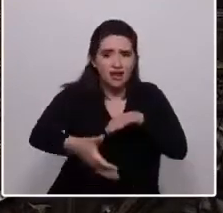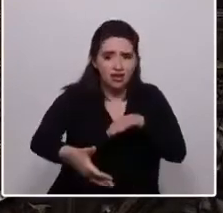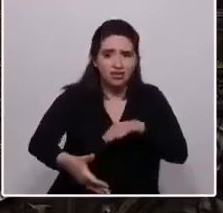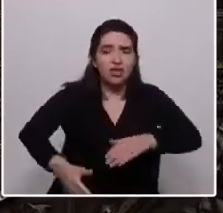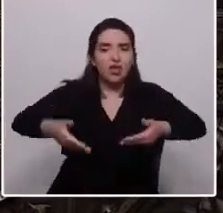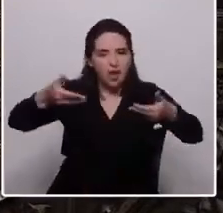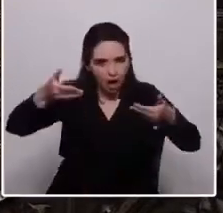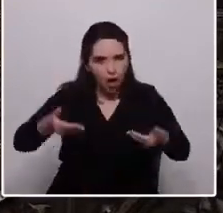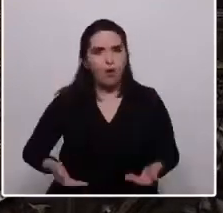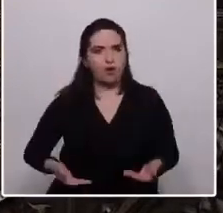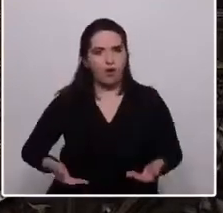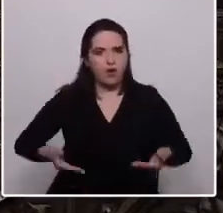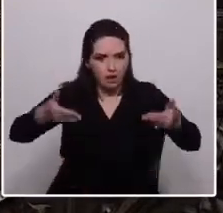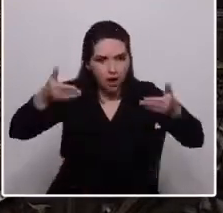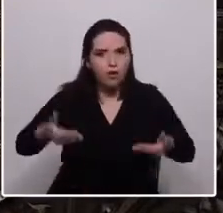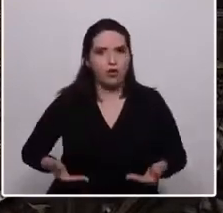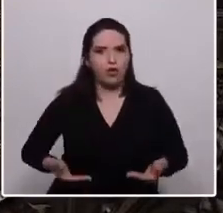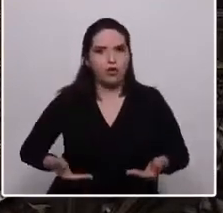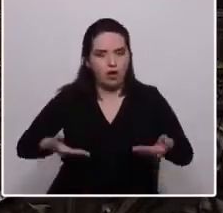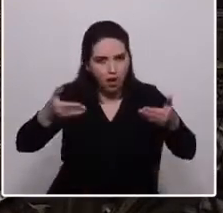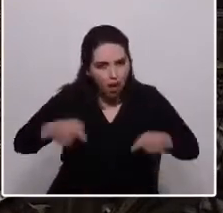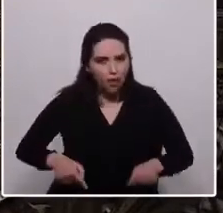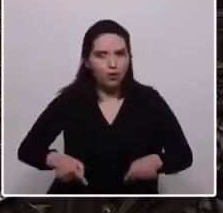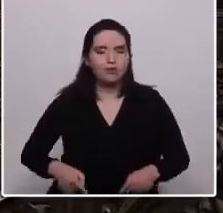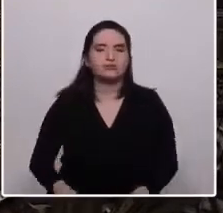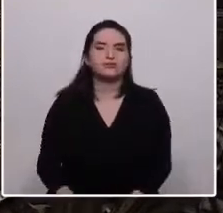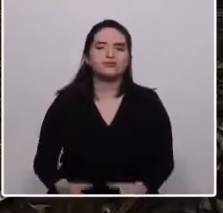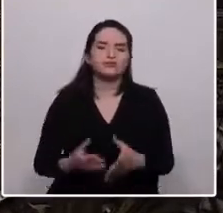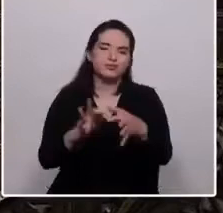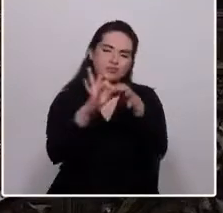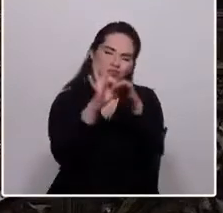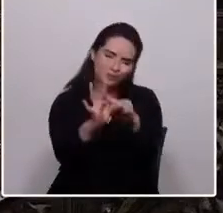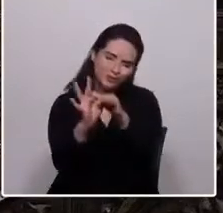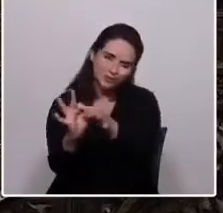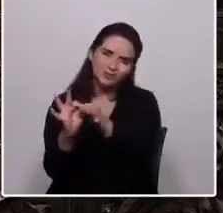Ahora, ahora, ahora. Muchísimas gracias.